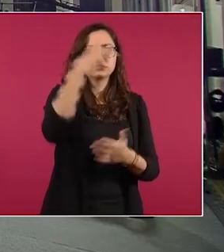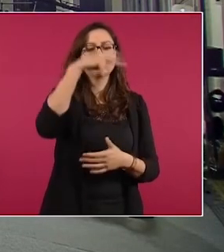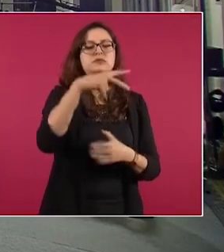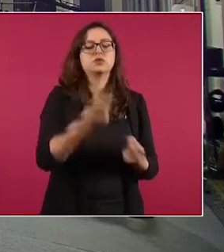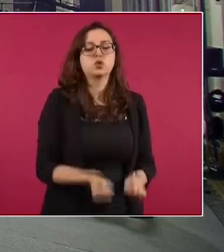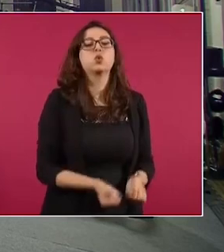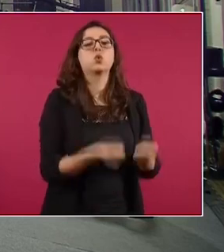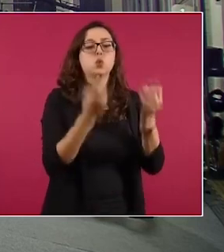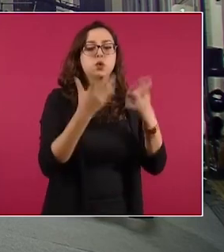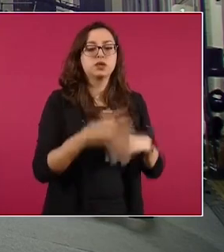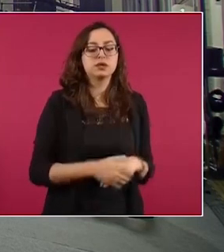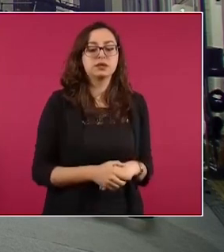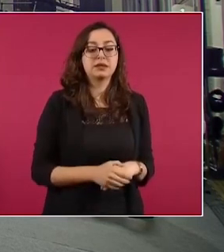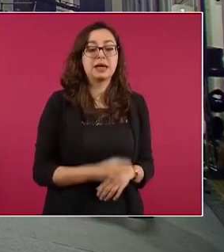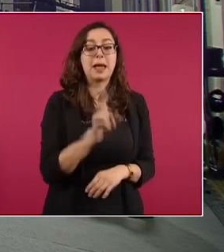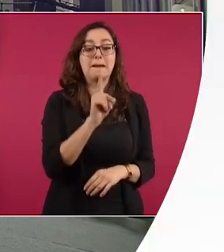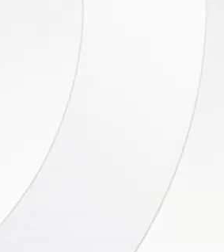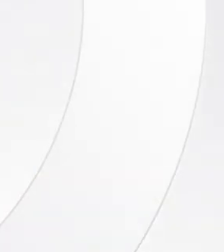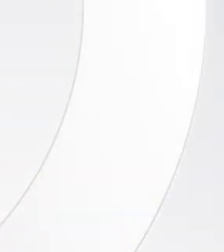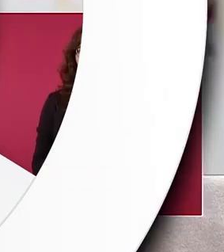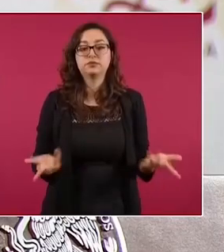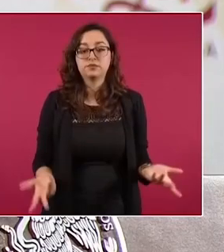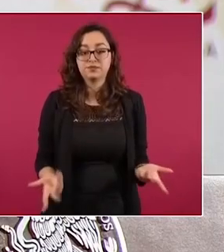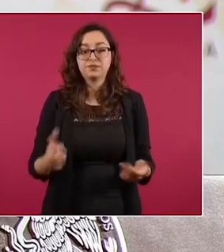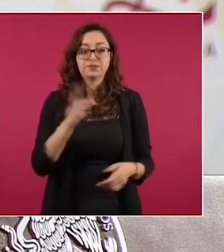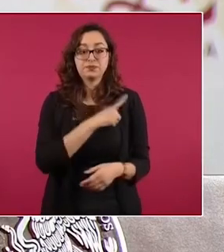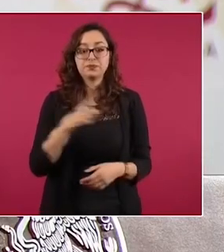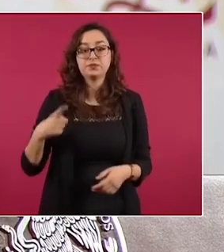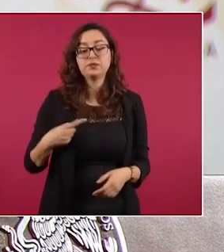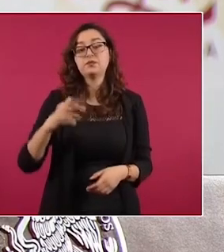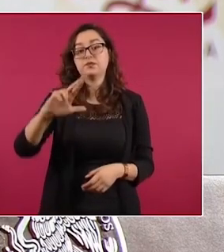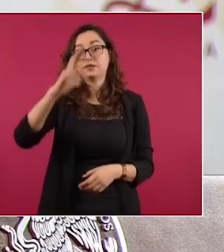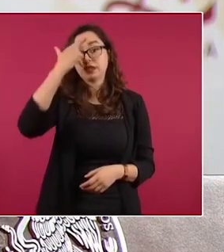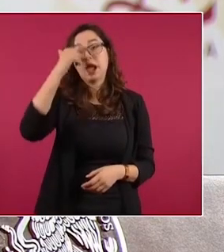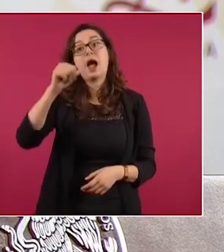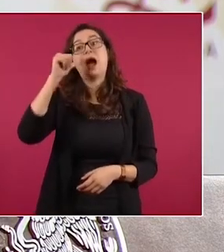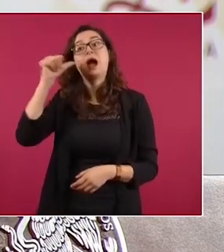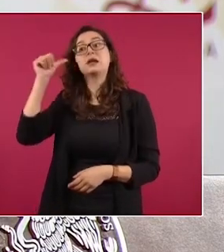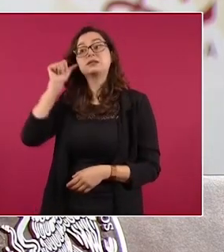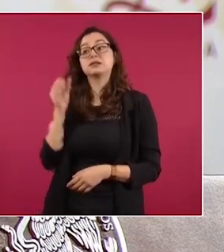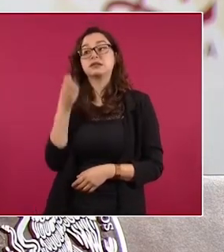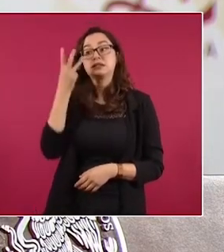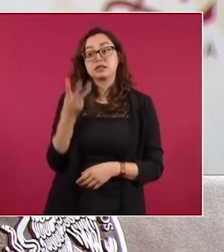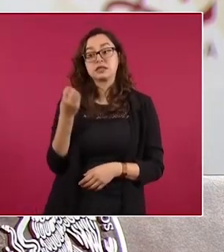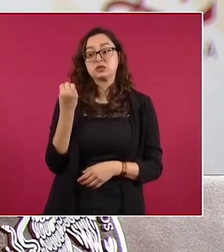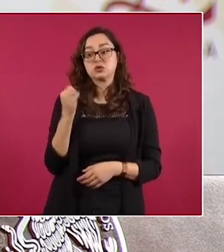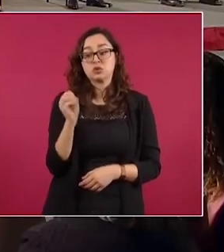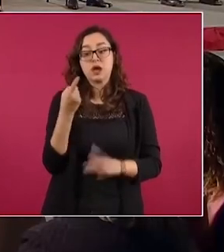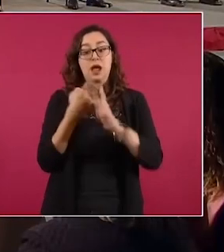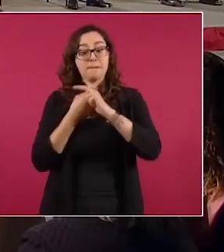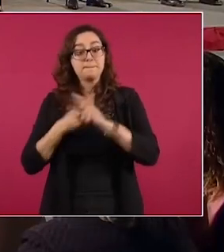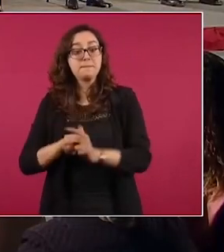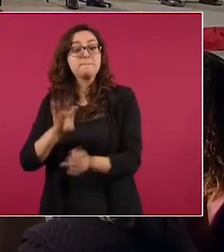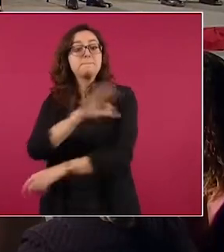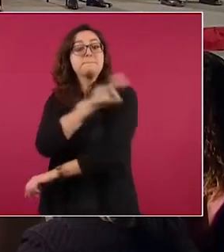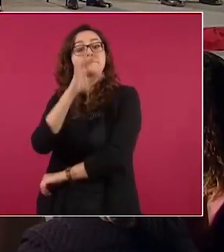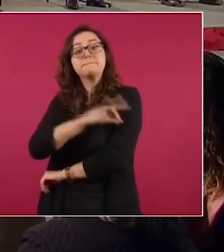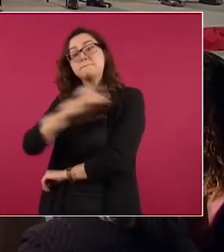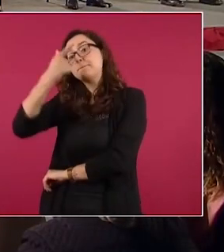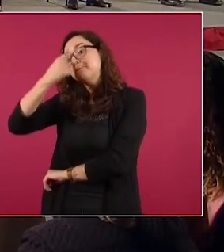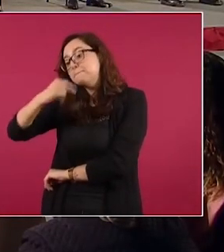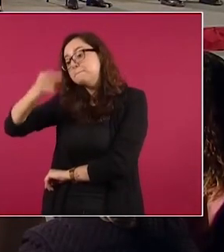1025 desde octubre iniciamos la campaña de vacunación contra la influencia